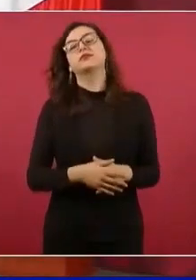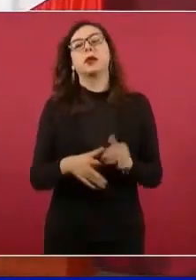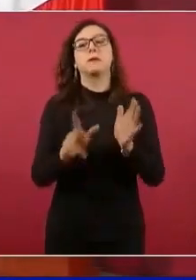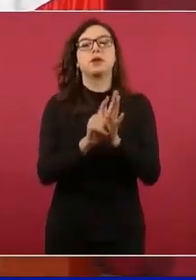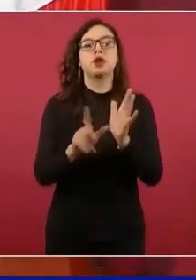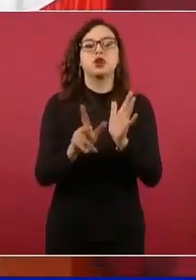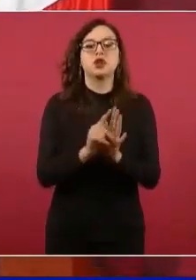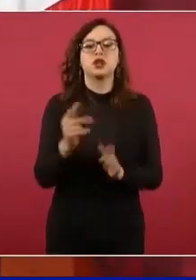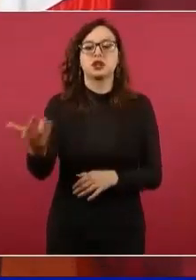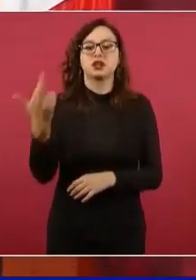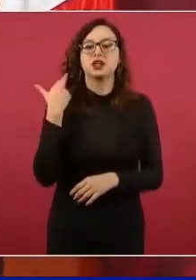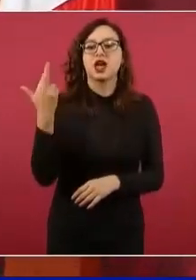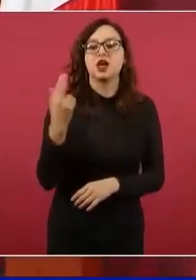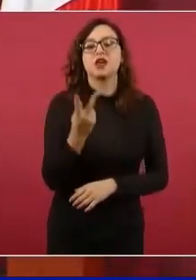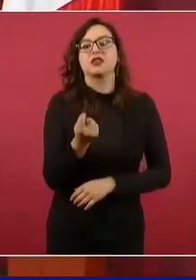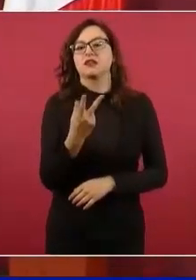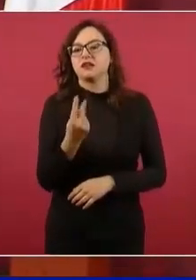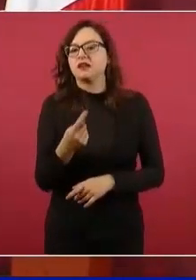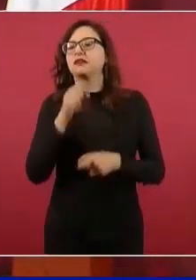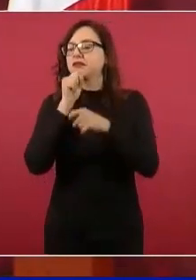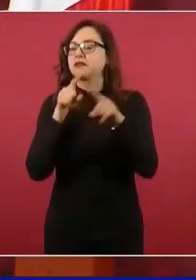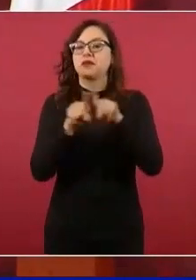era ahí un peligro para México.